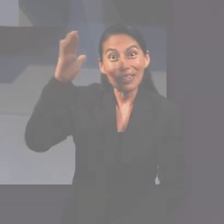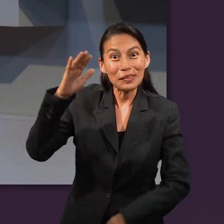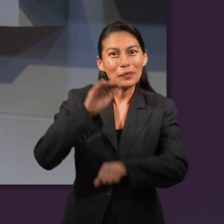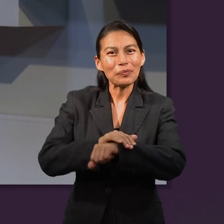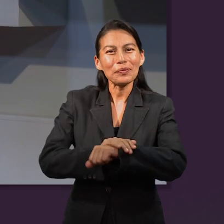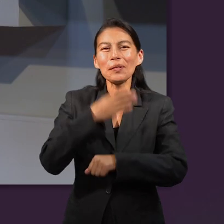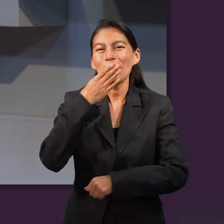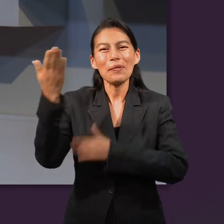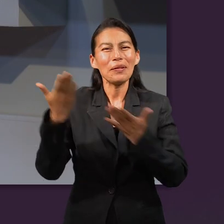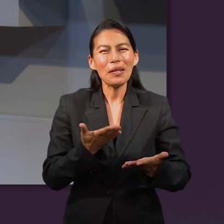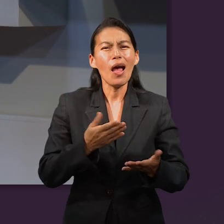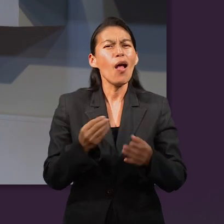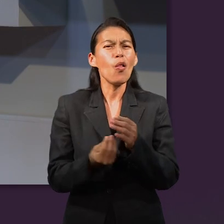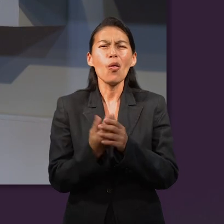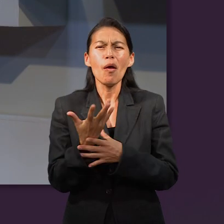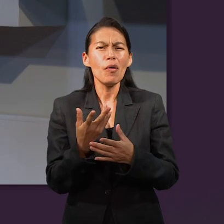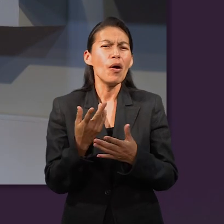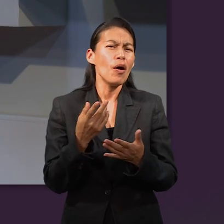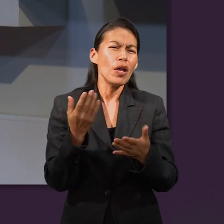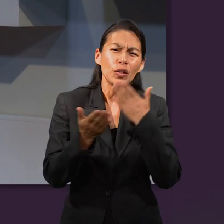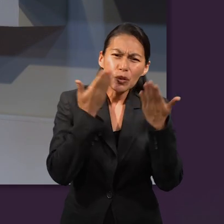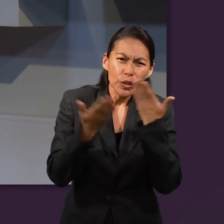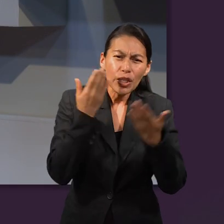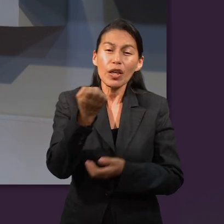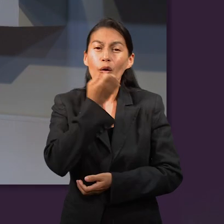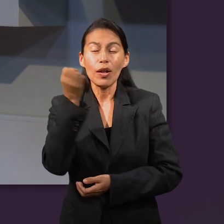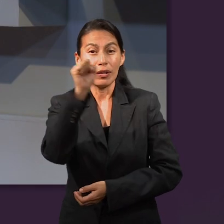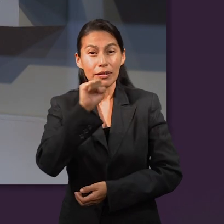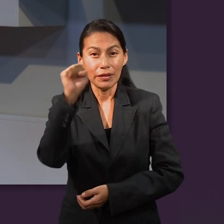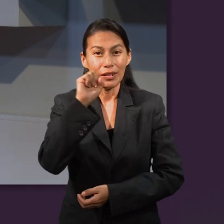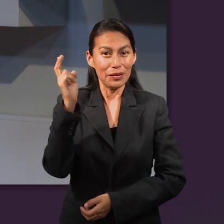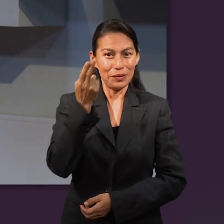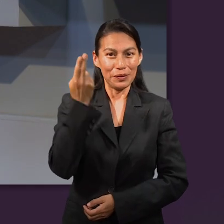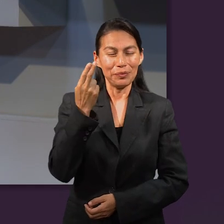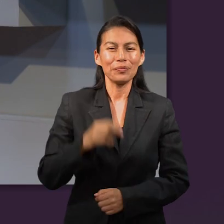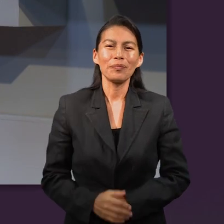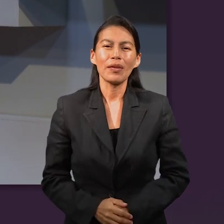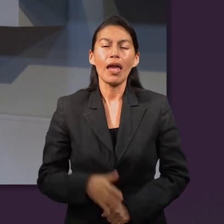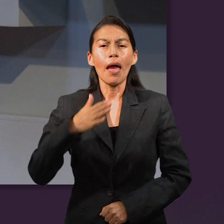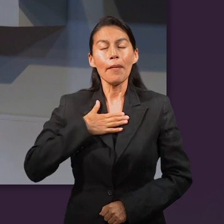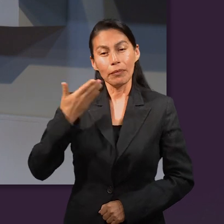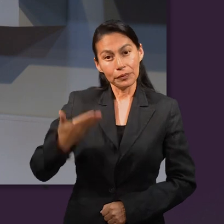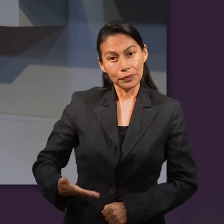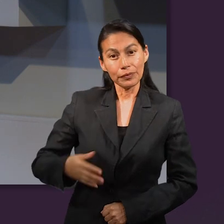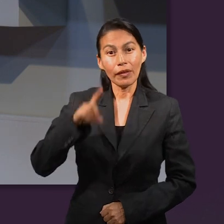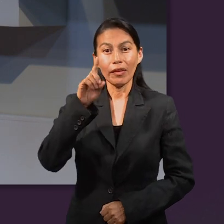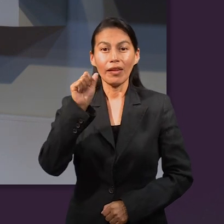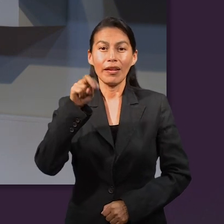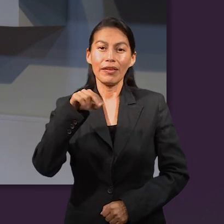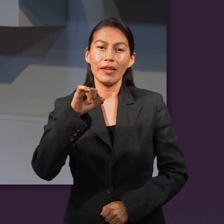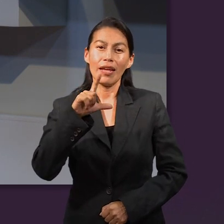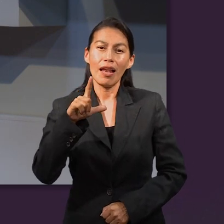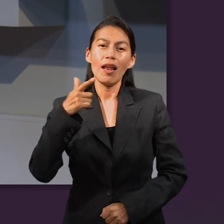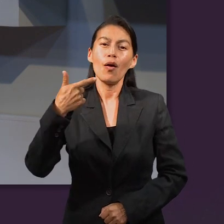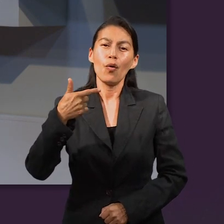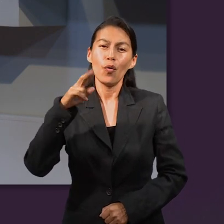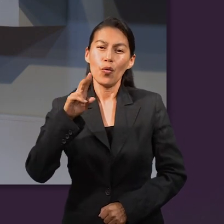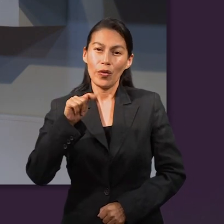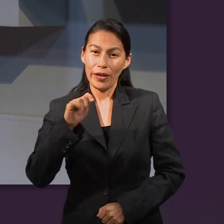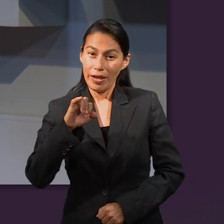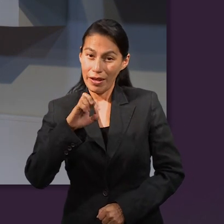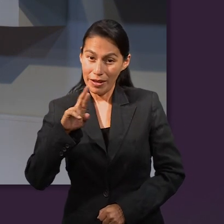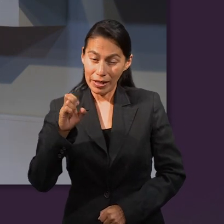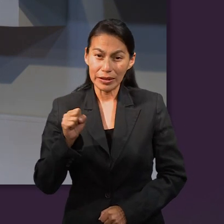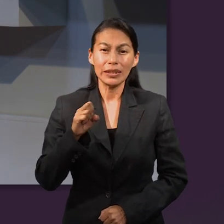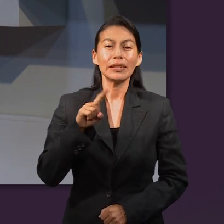Hola amigos, bienvenidos a este nuevo episodio de la lección de Escuela Sabática Universitaria. Mi nombre es Daniel Gutiérrez y tengo el gusto